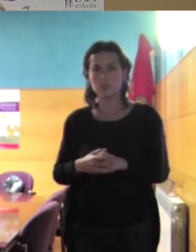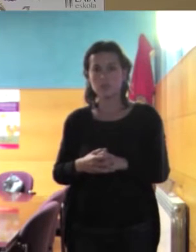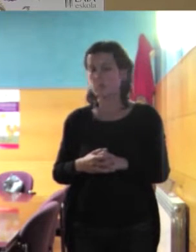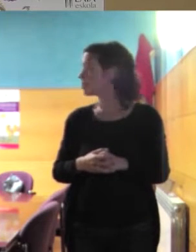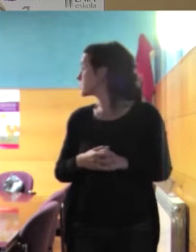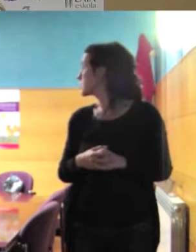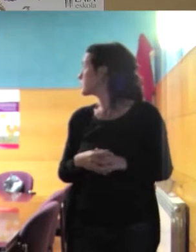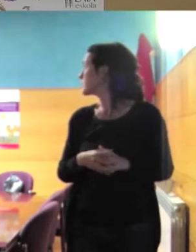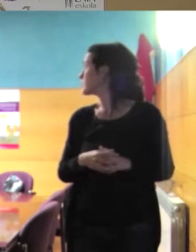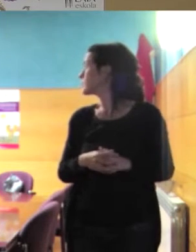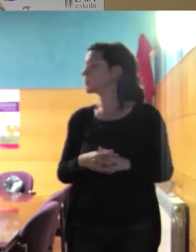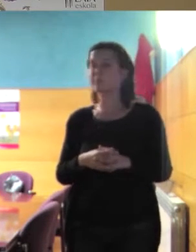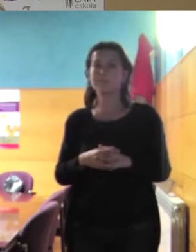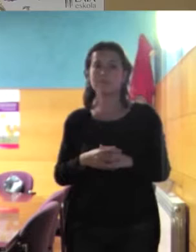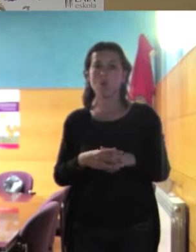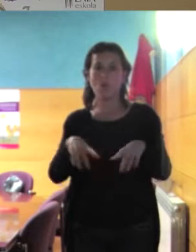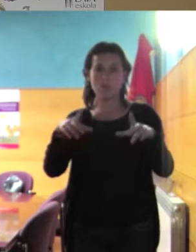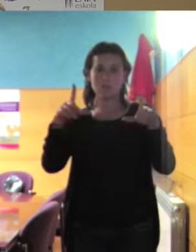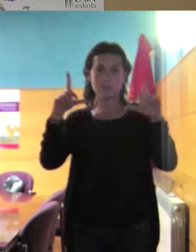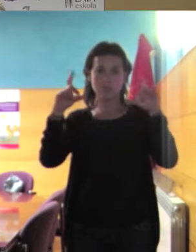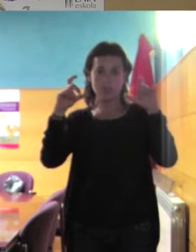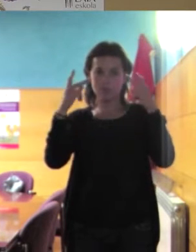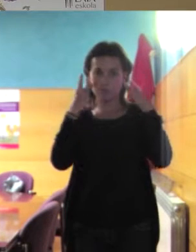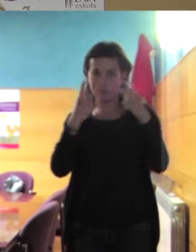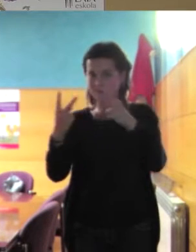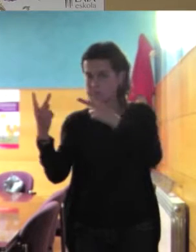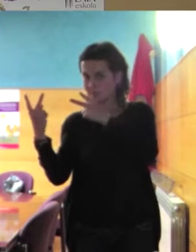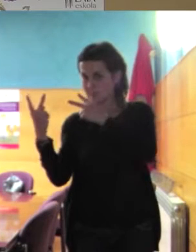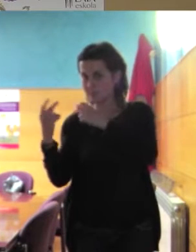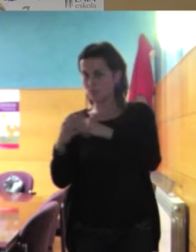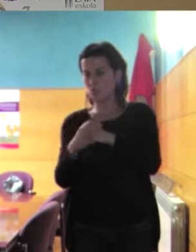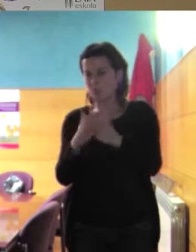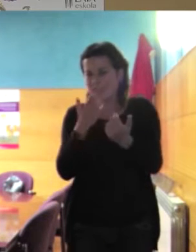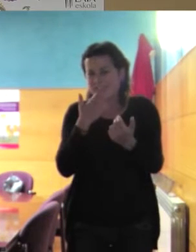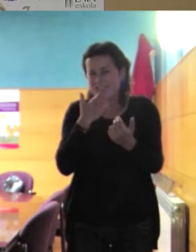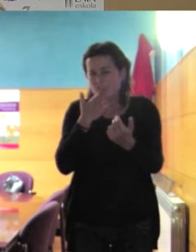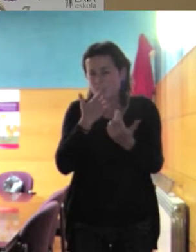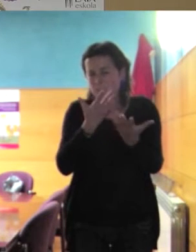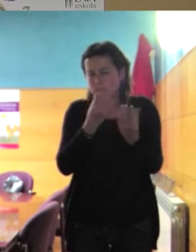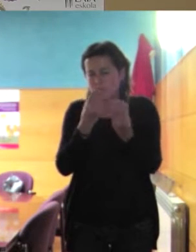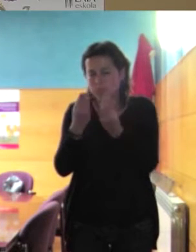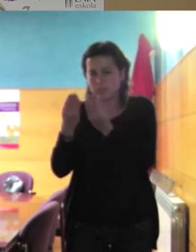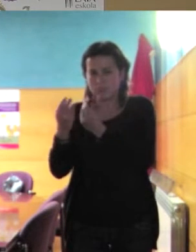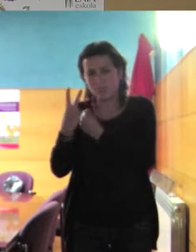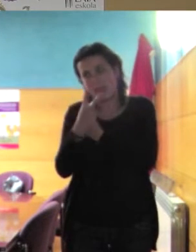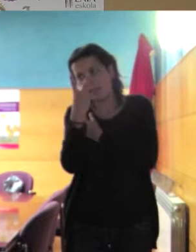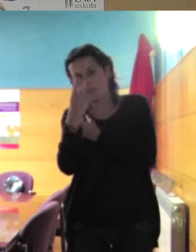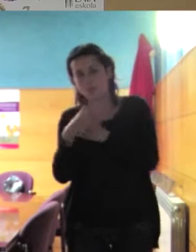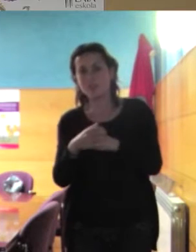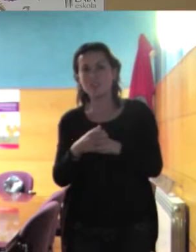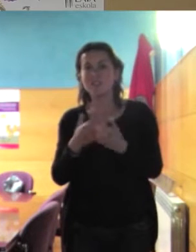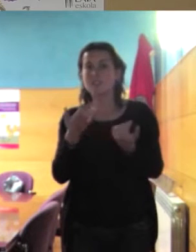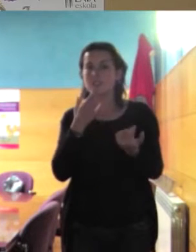claro si me empiezo a dar ejemplos me quedo aquí sola que nos dice que para conseguir un novio como